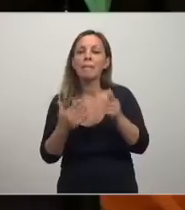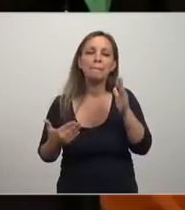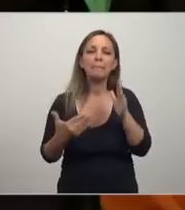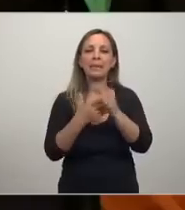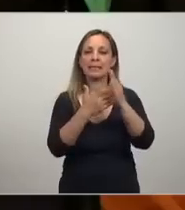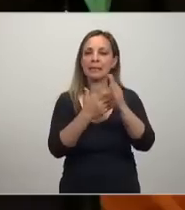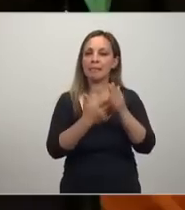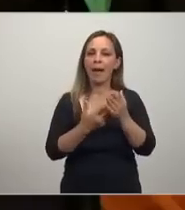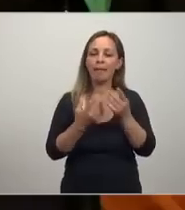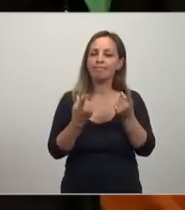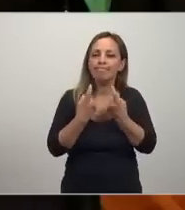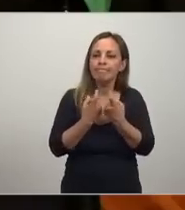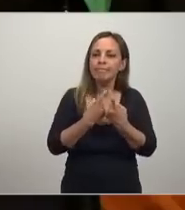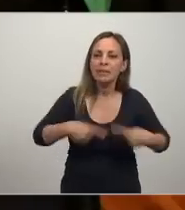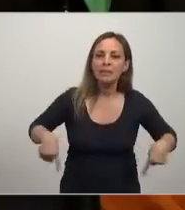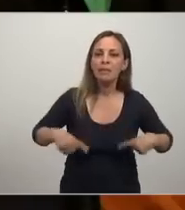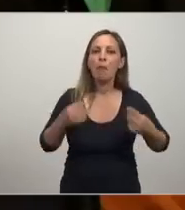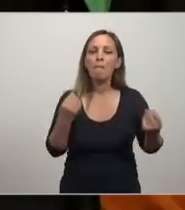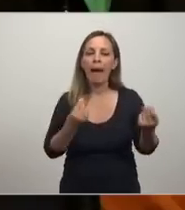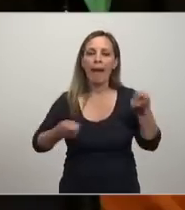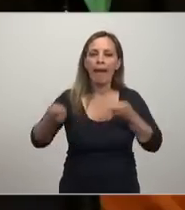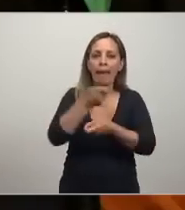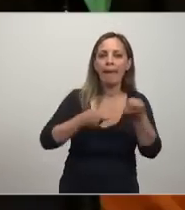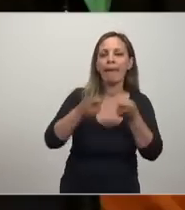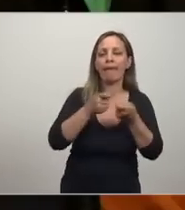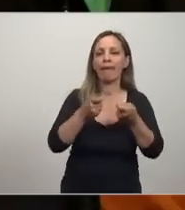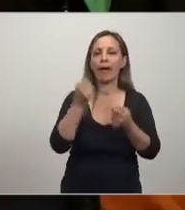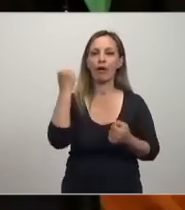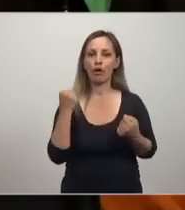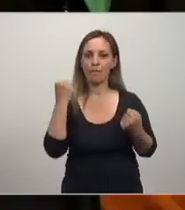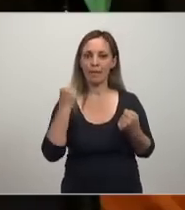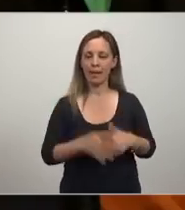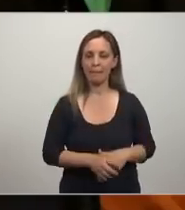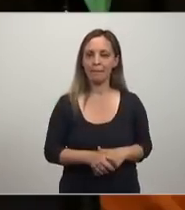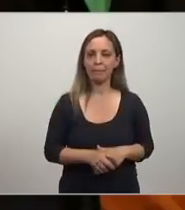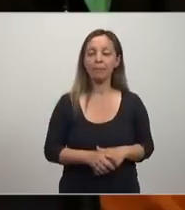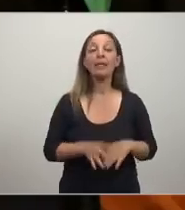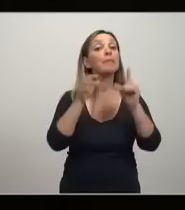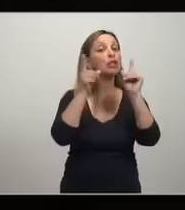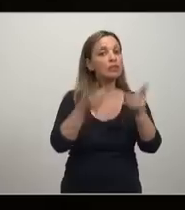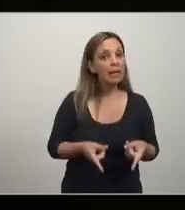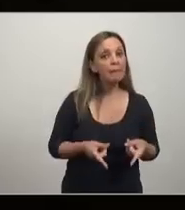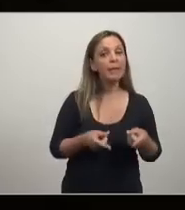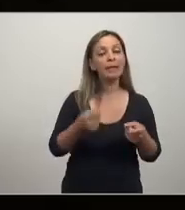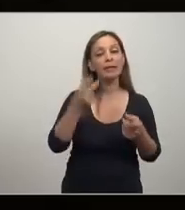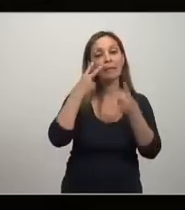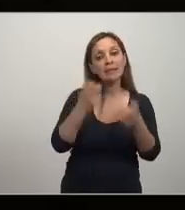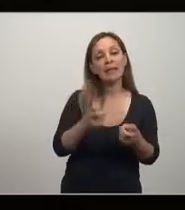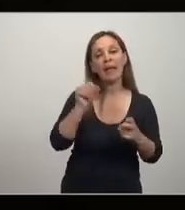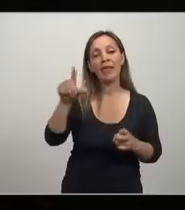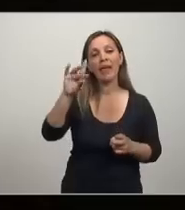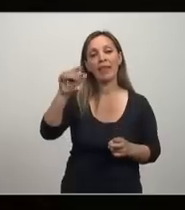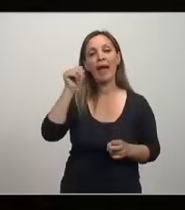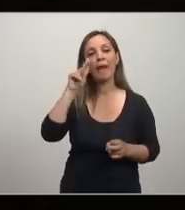instrumento de coordinación económica y social no solo económica pero también con investigaciones como la de David Kahneman